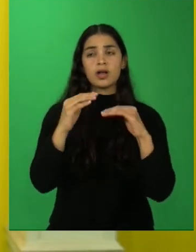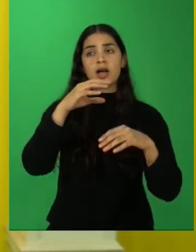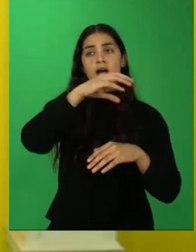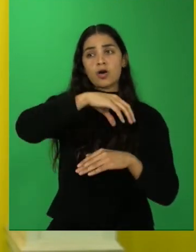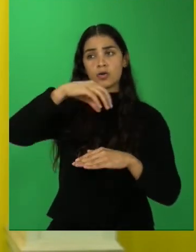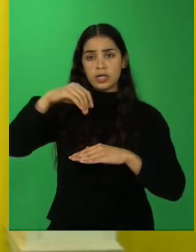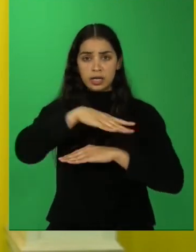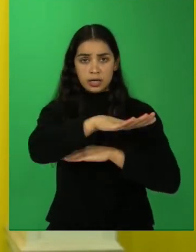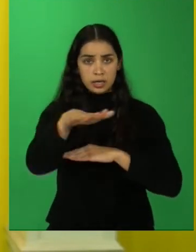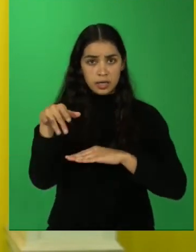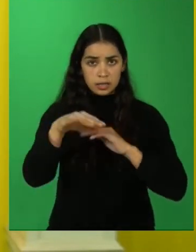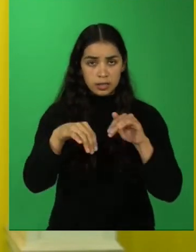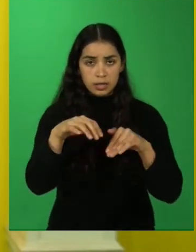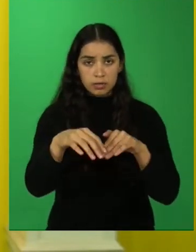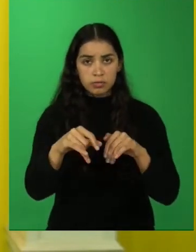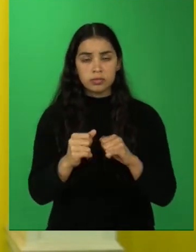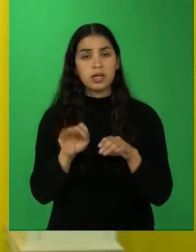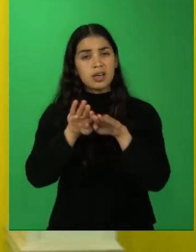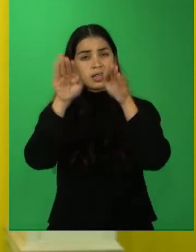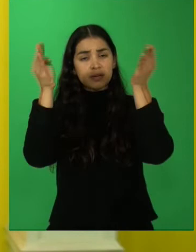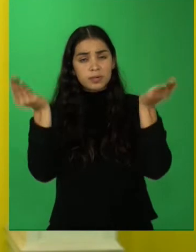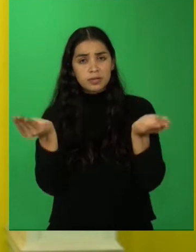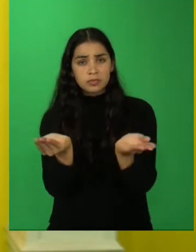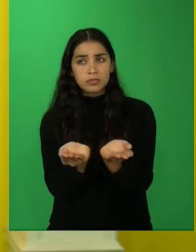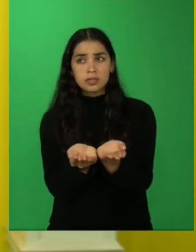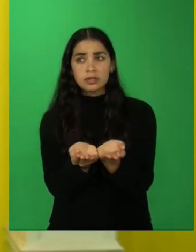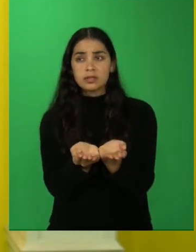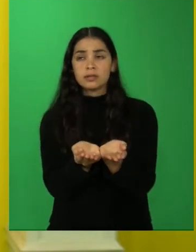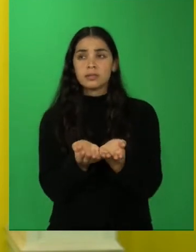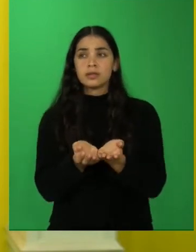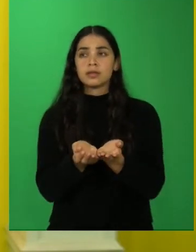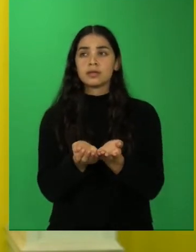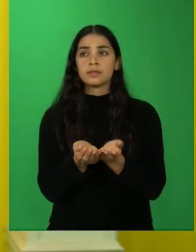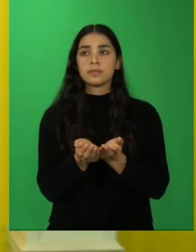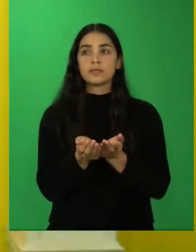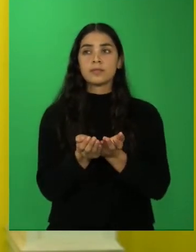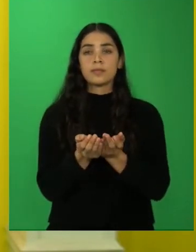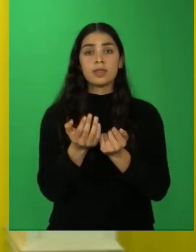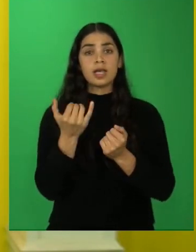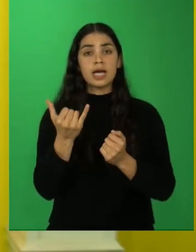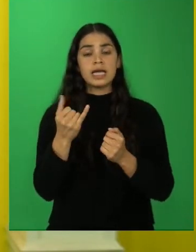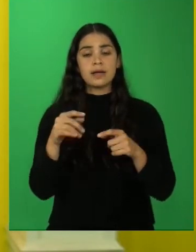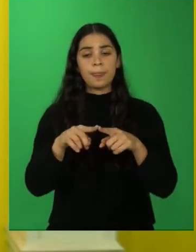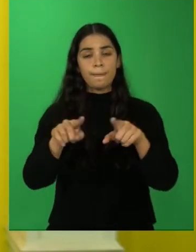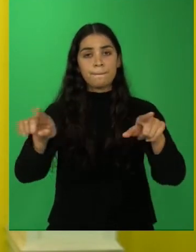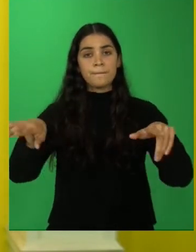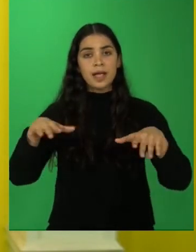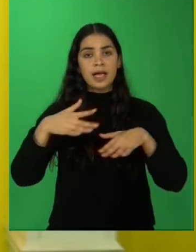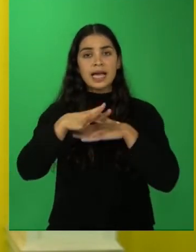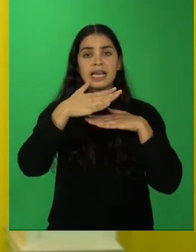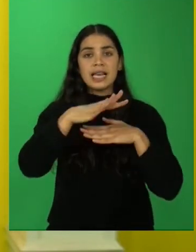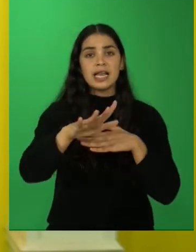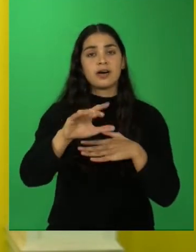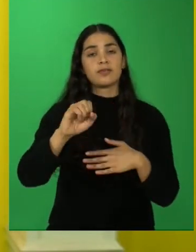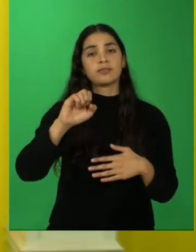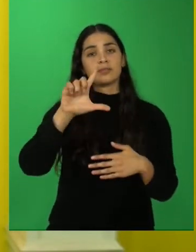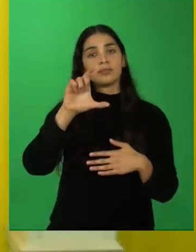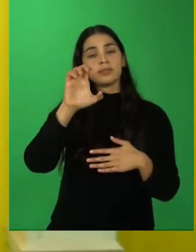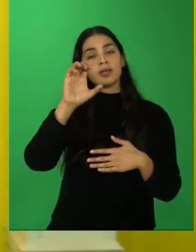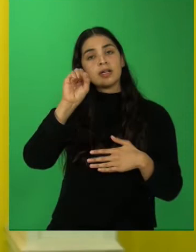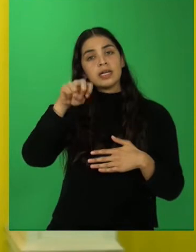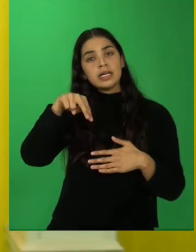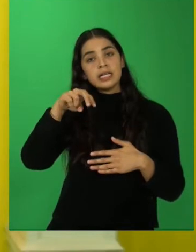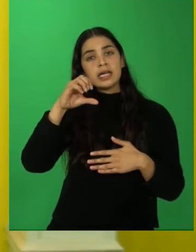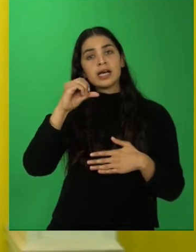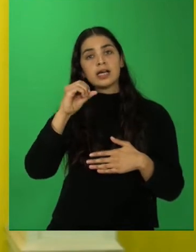La depresión intermedia y el lago Yanquíhué interrumpe el relieve. Y la cordillera